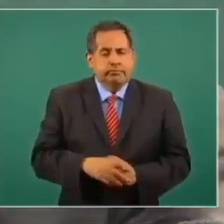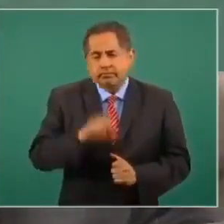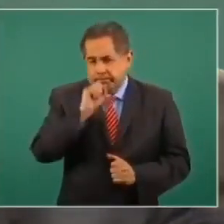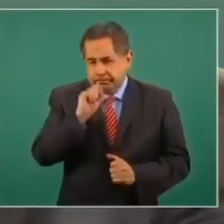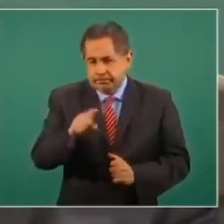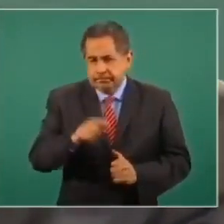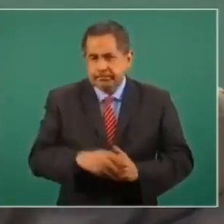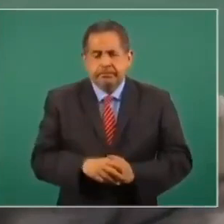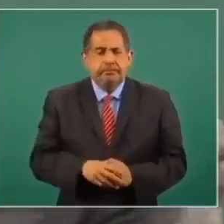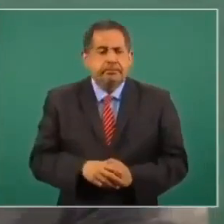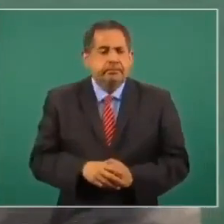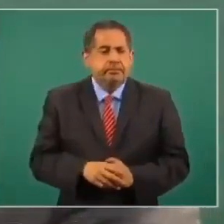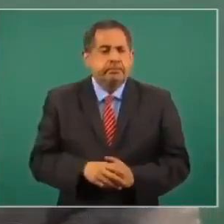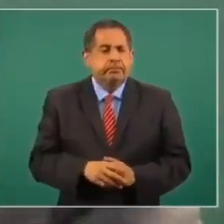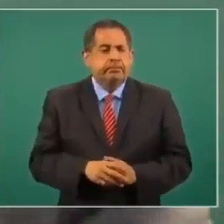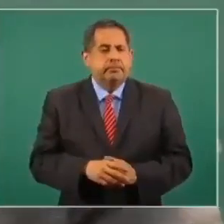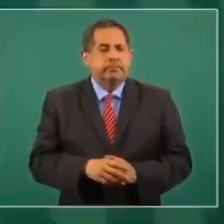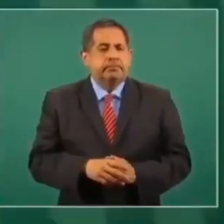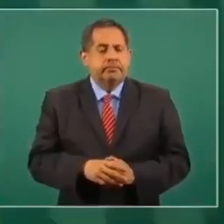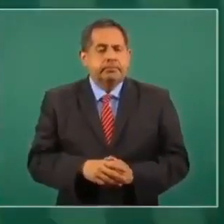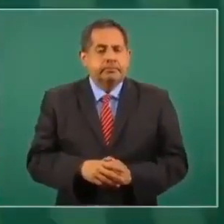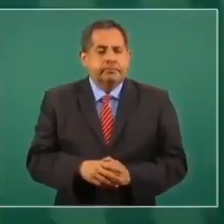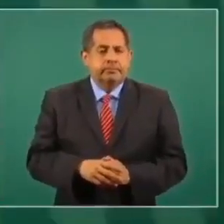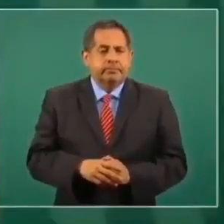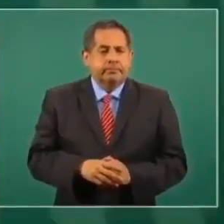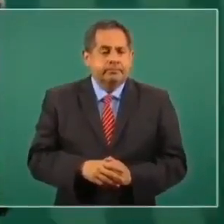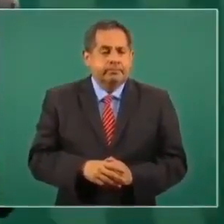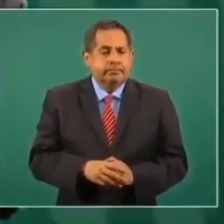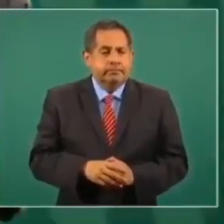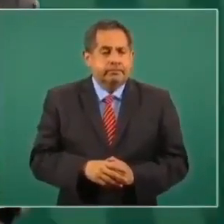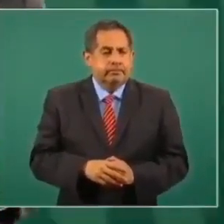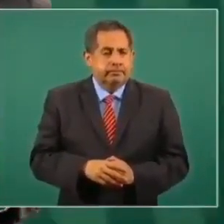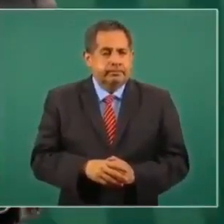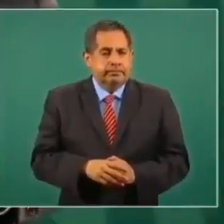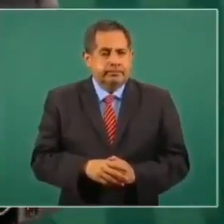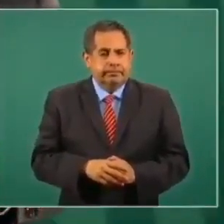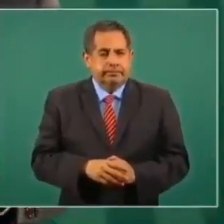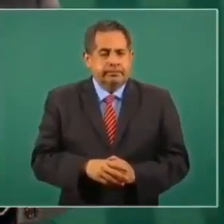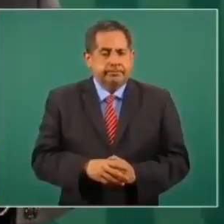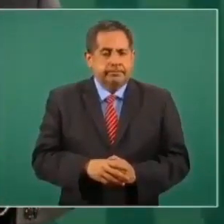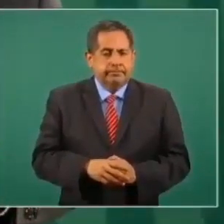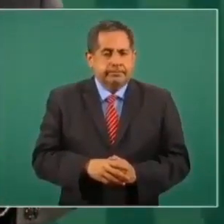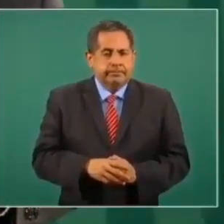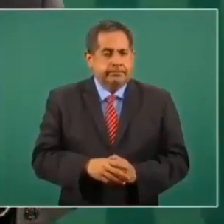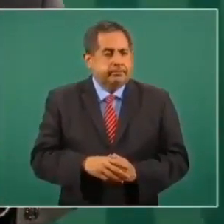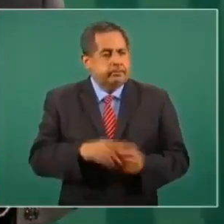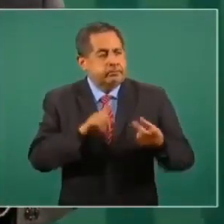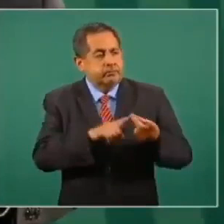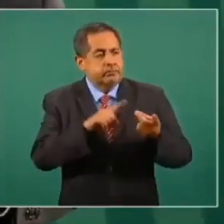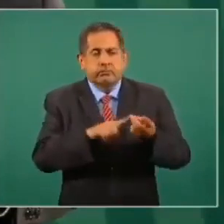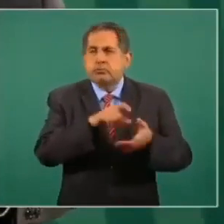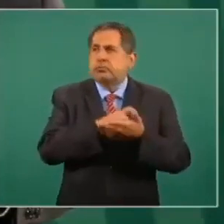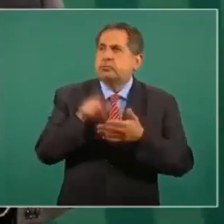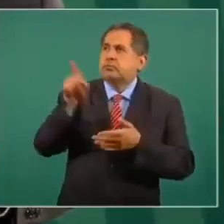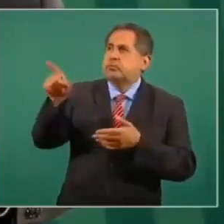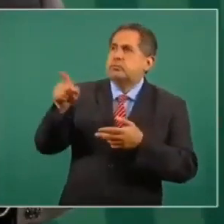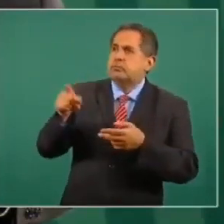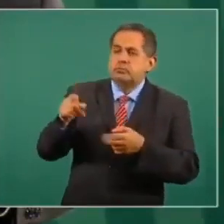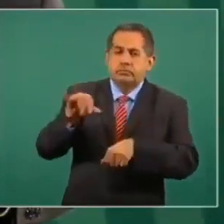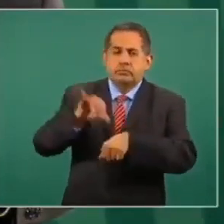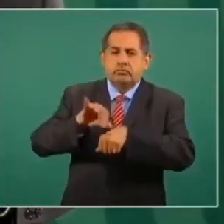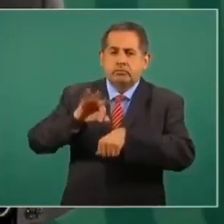la farmacéutica, a